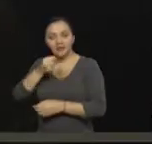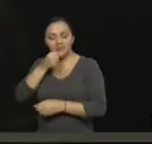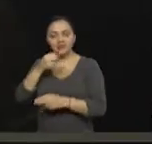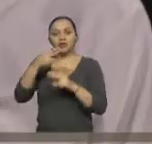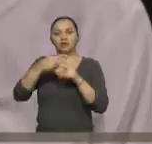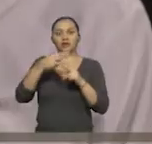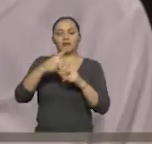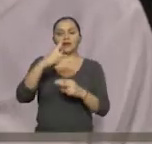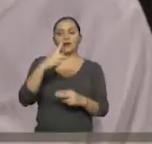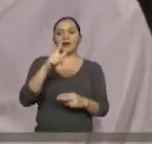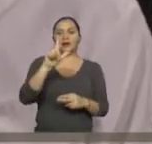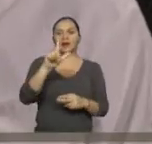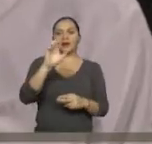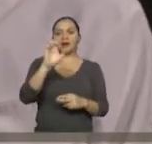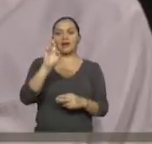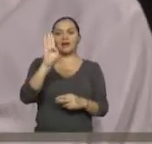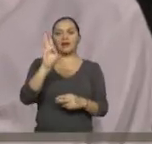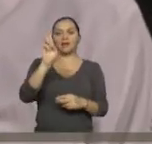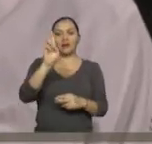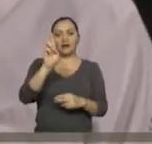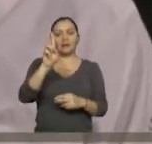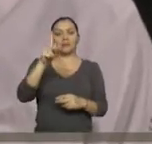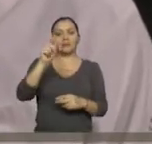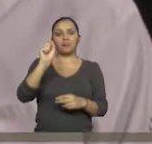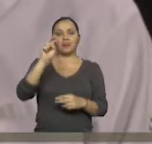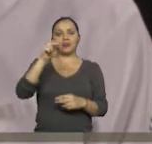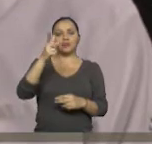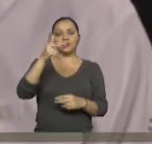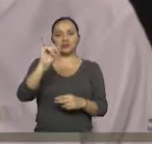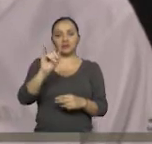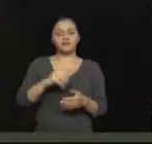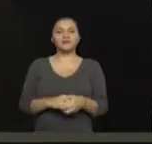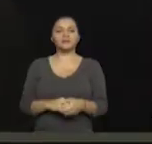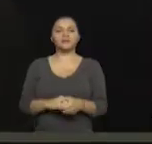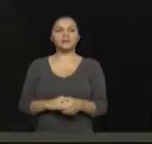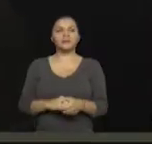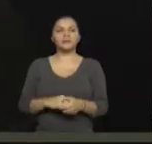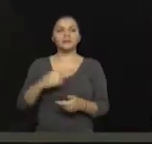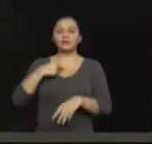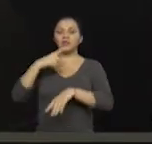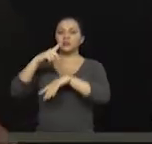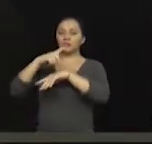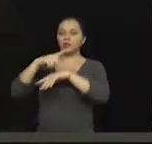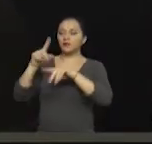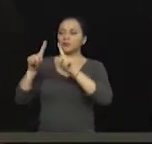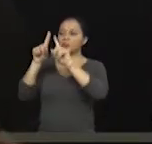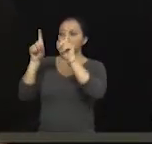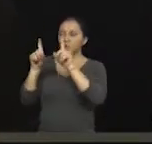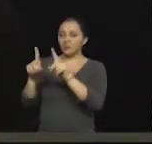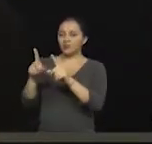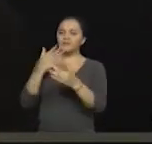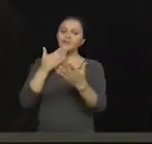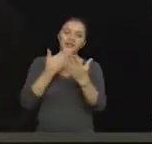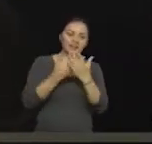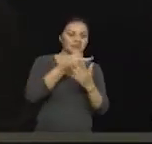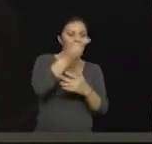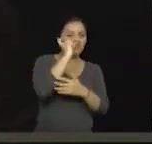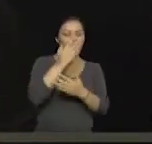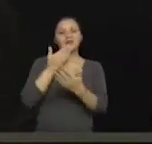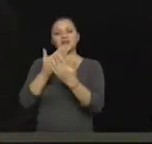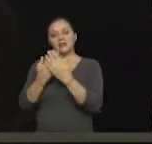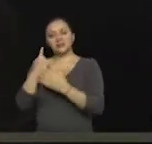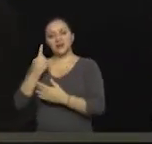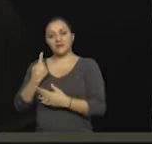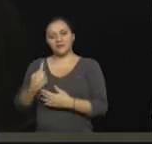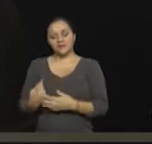Bienvenido, Cleber. Muchas gracias, Gaby. Muchas gracias, Javier. Doctor Panchi, una consulta. ¿Cuál es el primer paso que tienen que hacer las